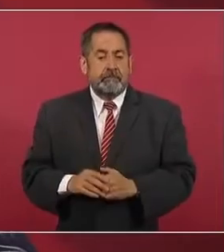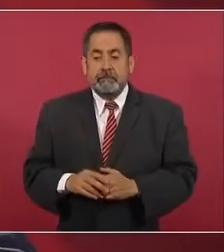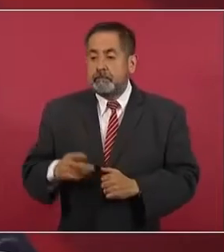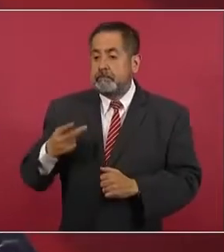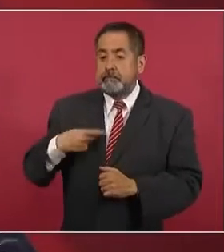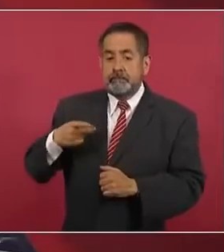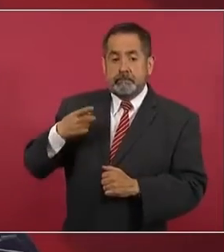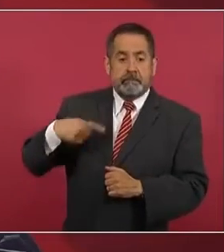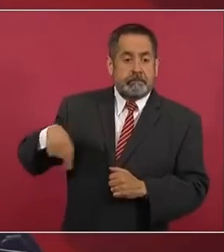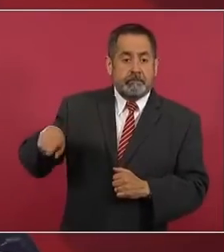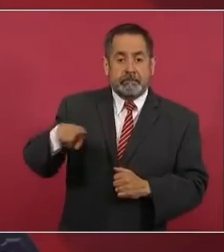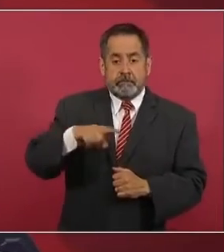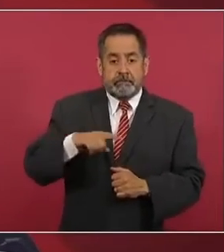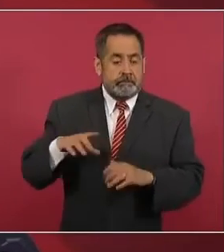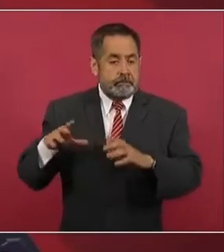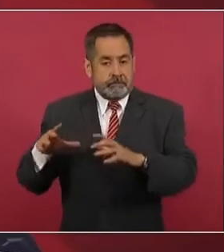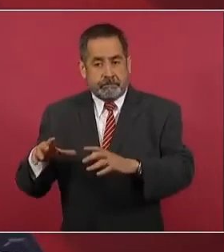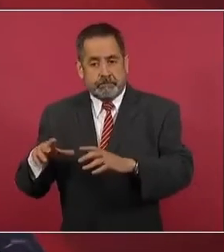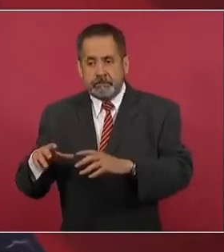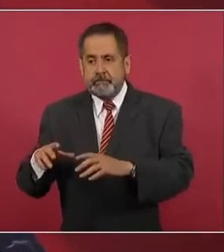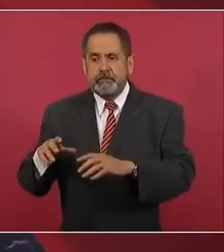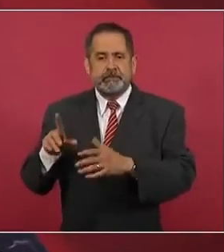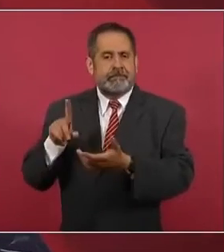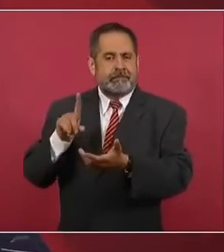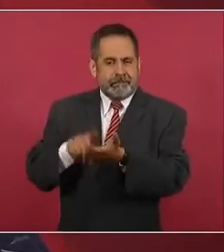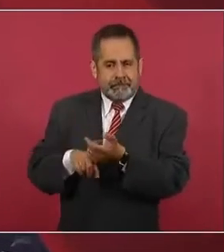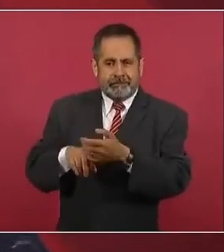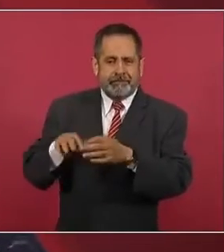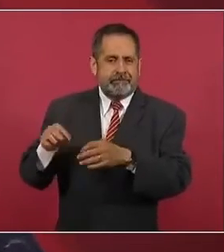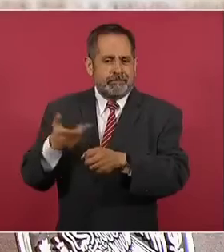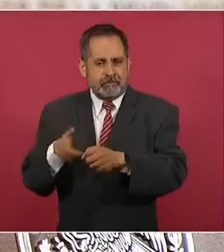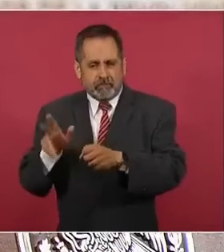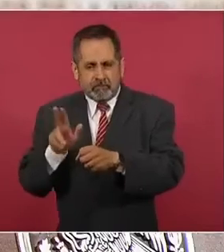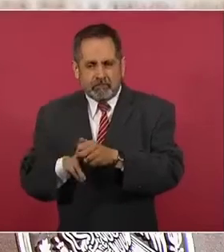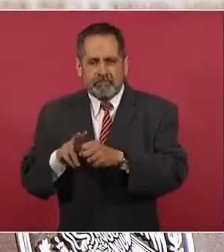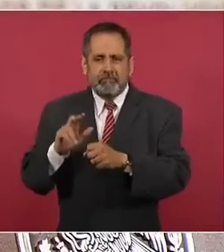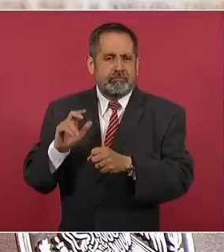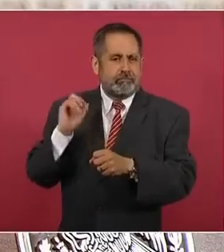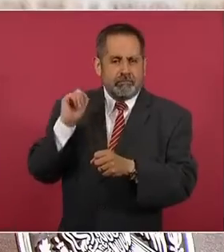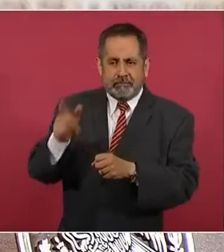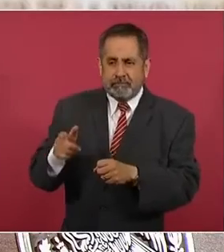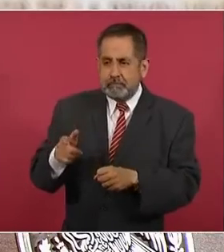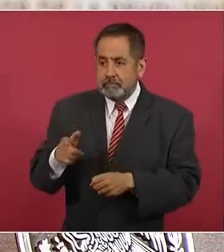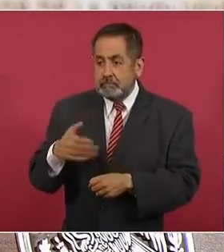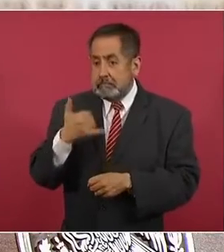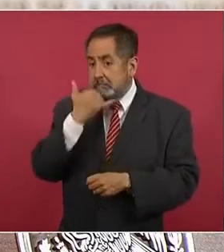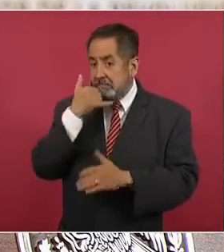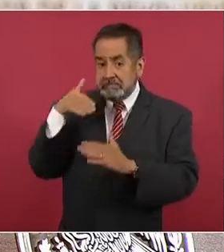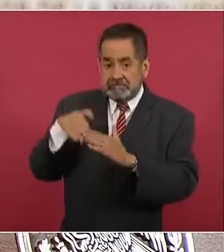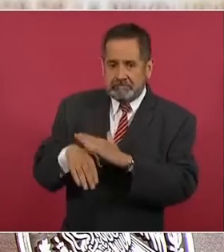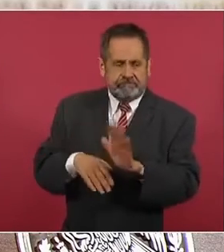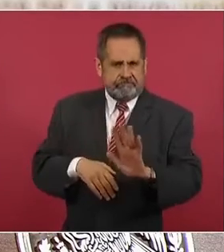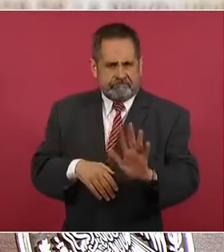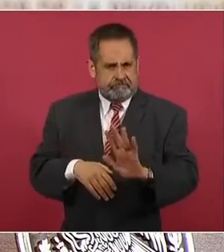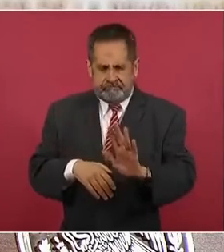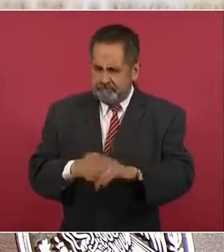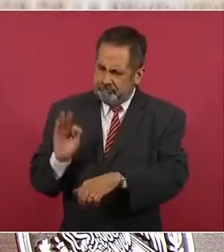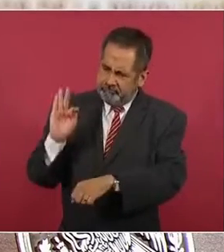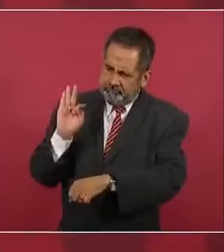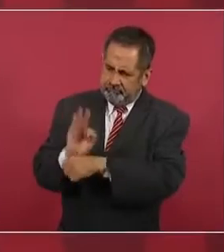no van a ser perjudicados, al contrario, se les va a beneficiar